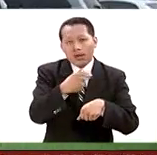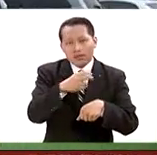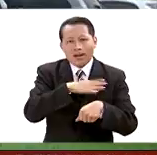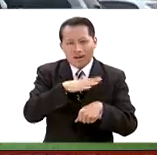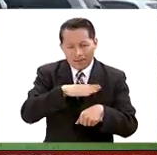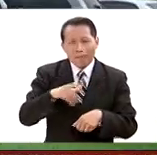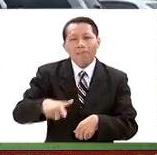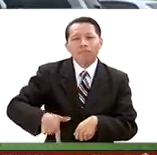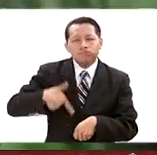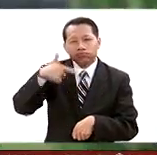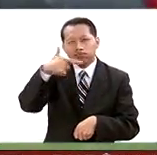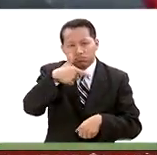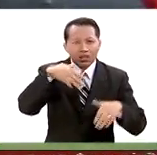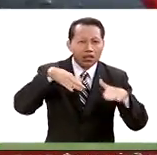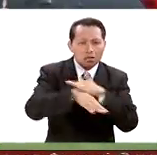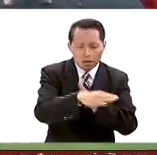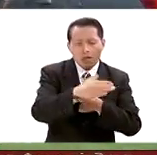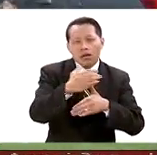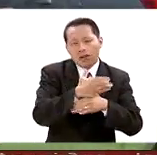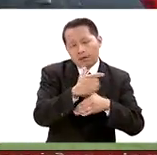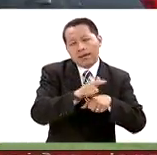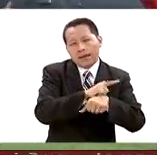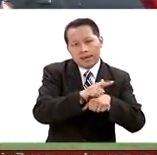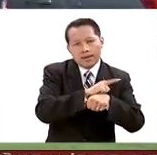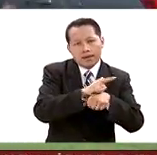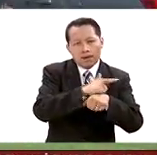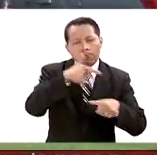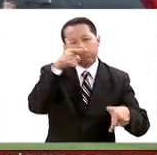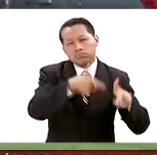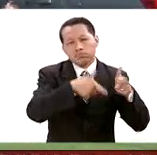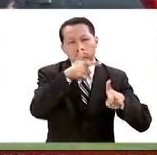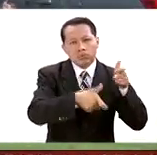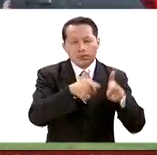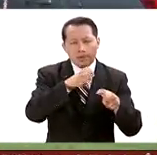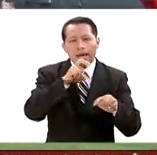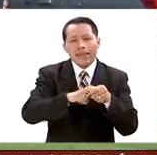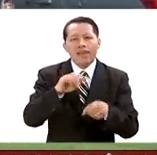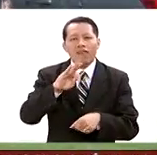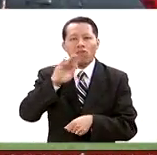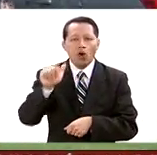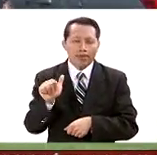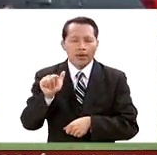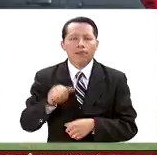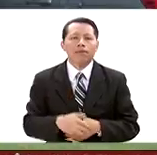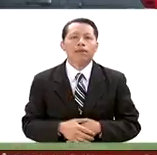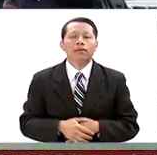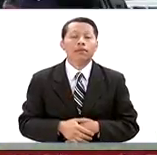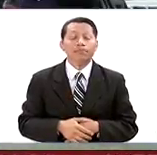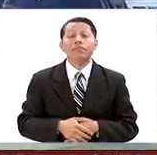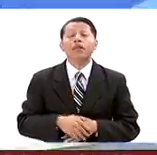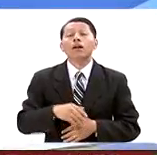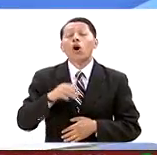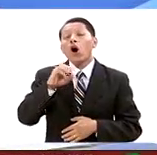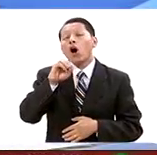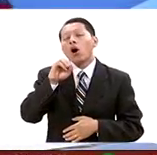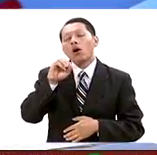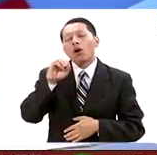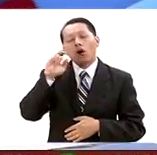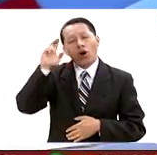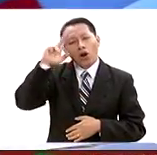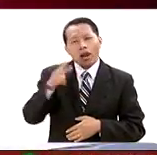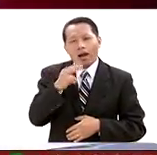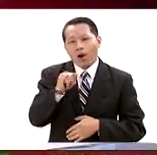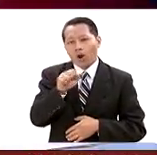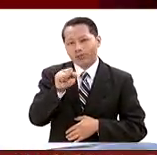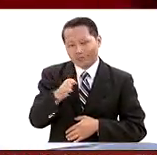pistola y entrar a este bar de homosexuales en el Estado de Florida. José, te saluda con mucho gusto Marce Peda Castro. En este